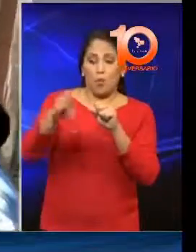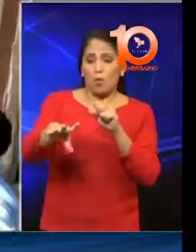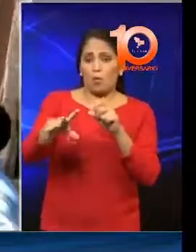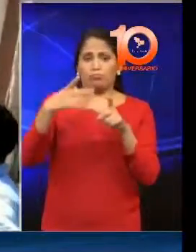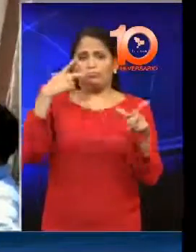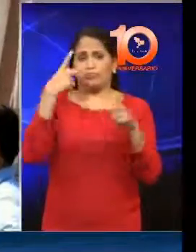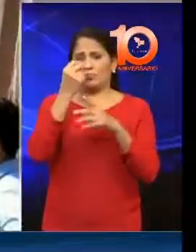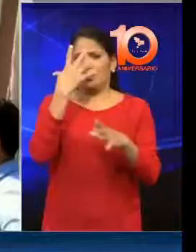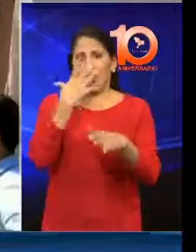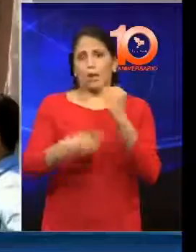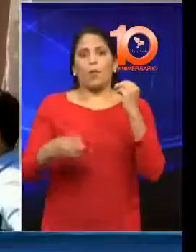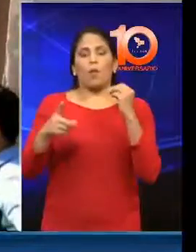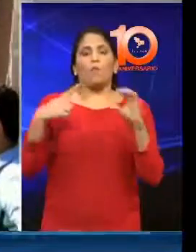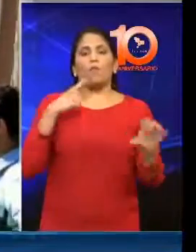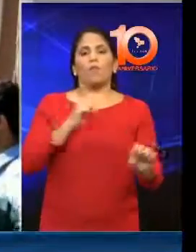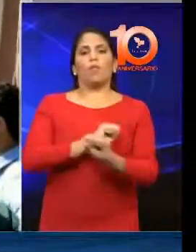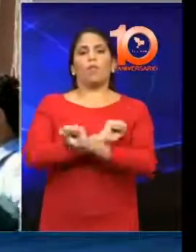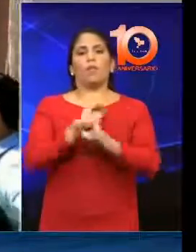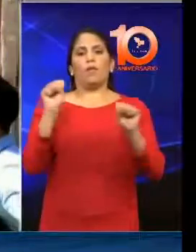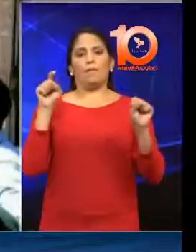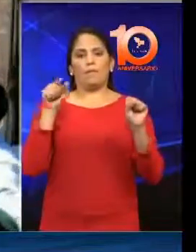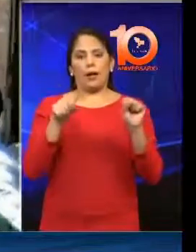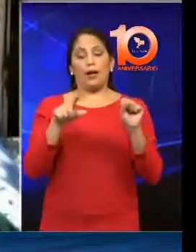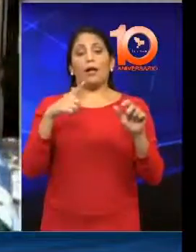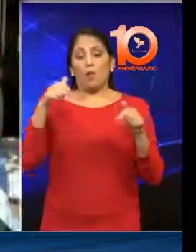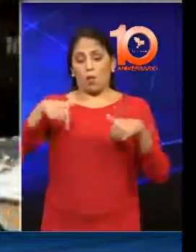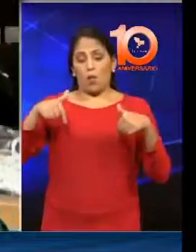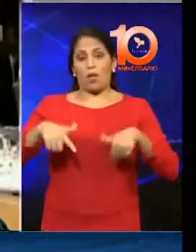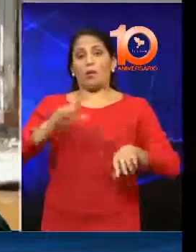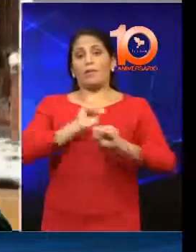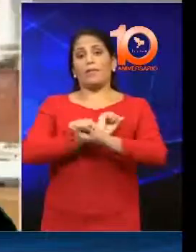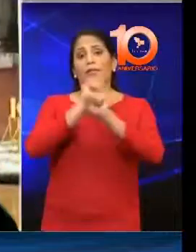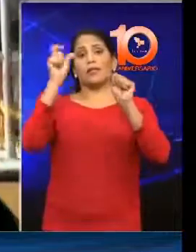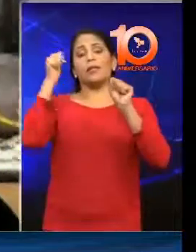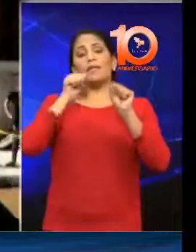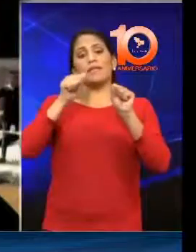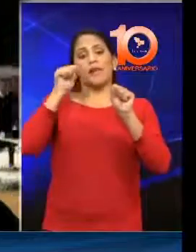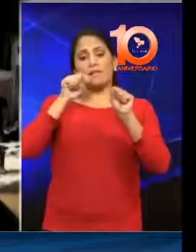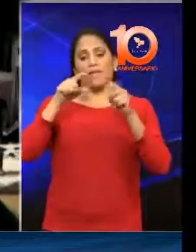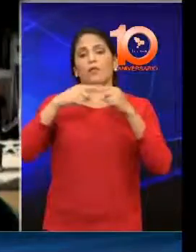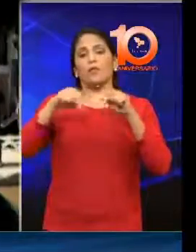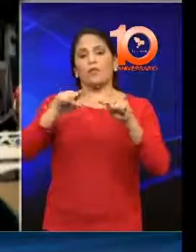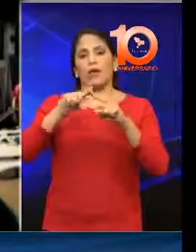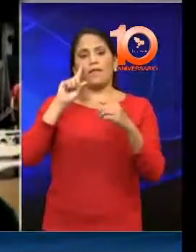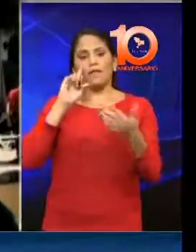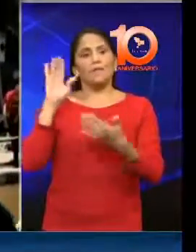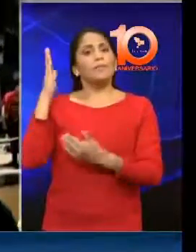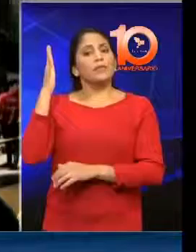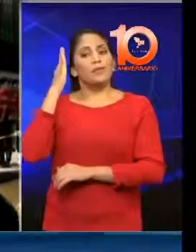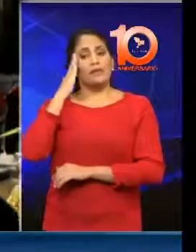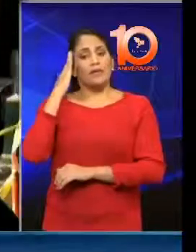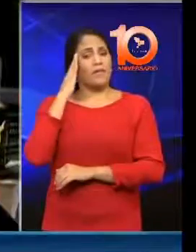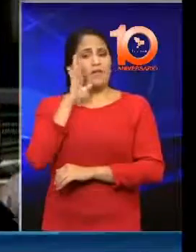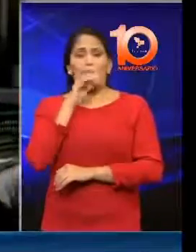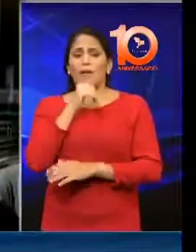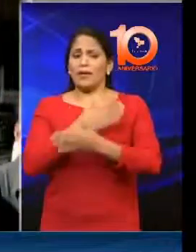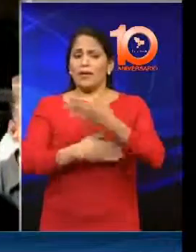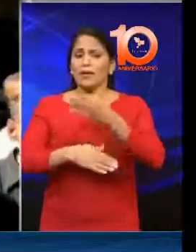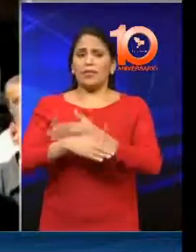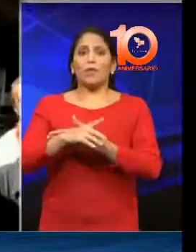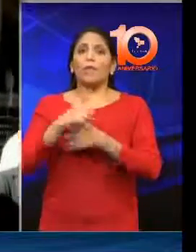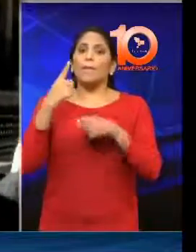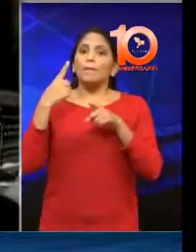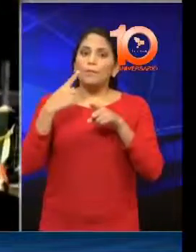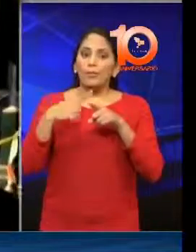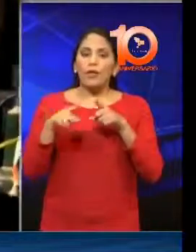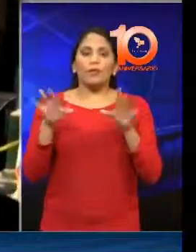el artefacto que detonó en la mañana de este sábado aquí en el Cairo. Se sabe que hubo heridos, pero todavía no